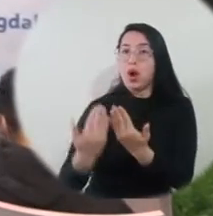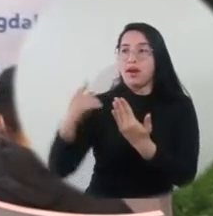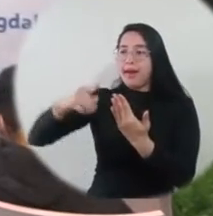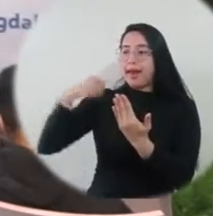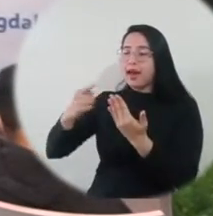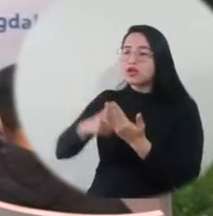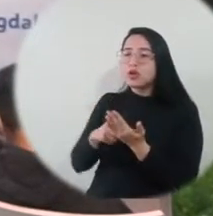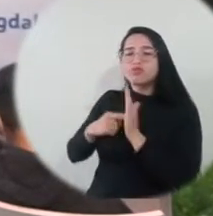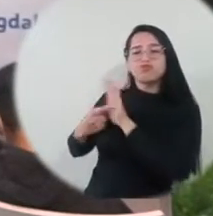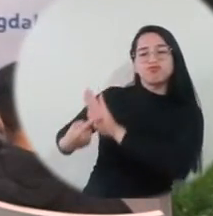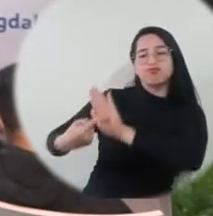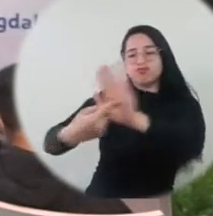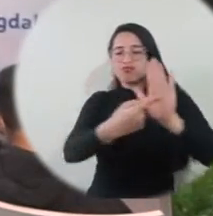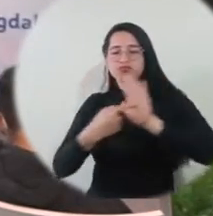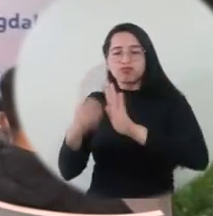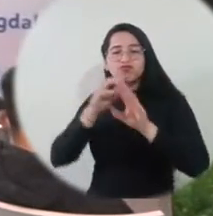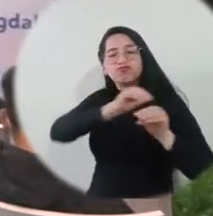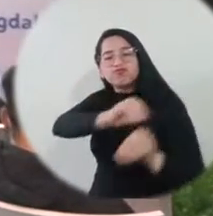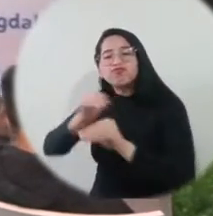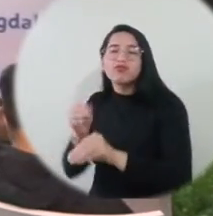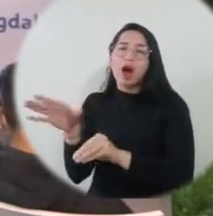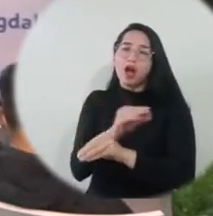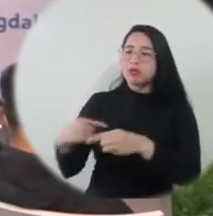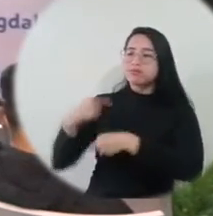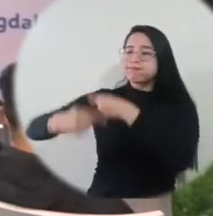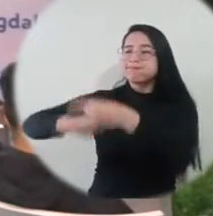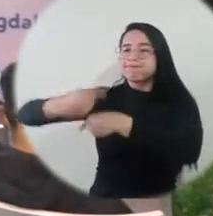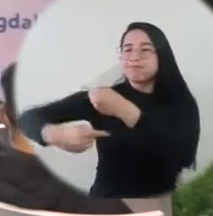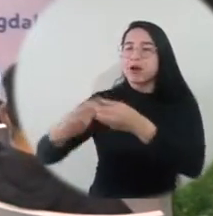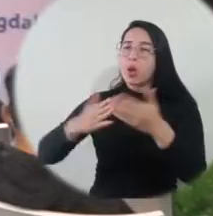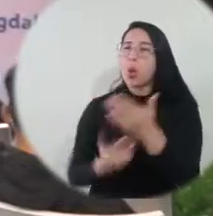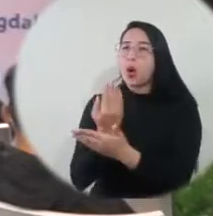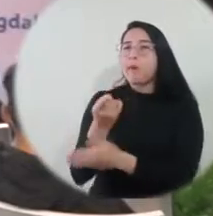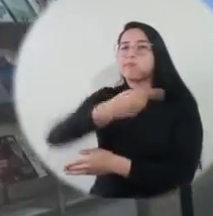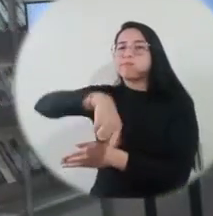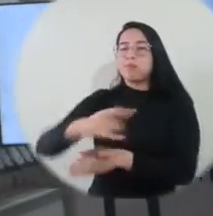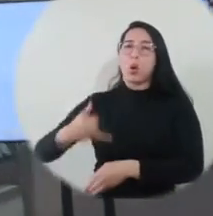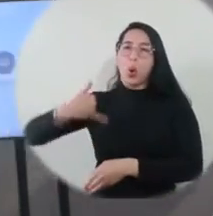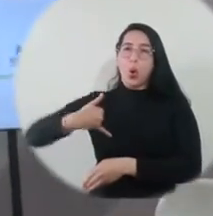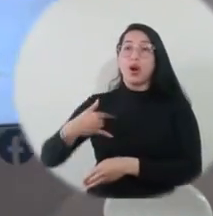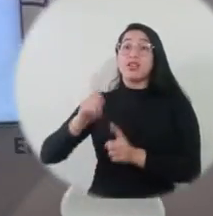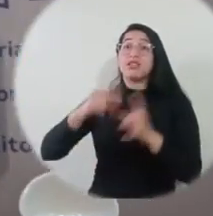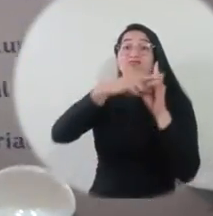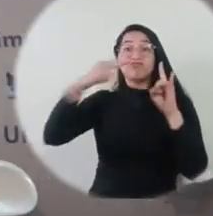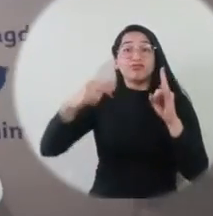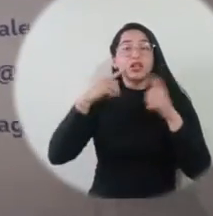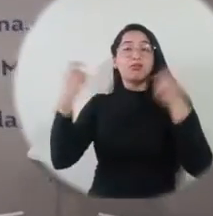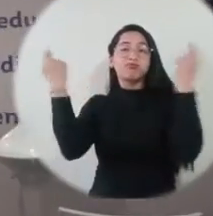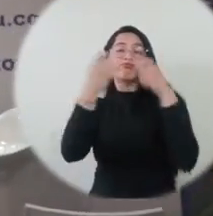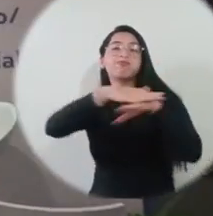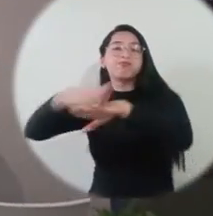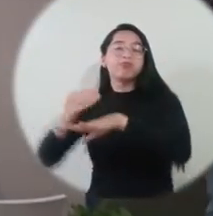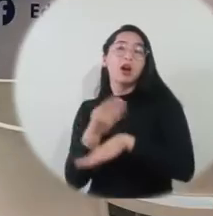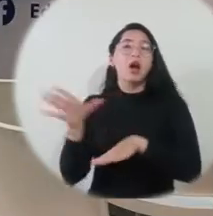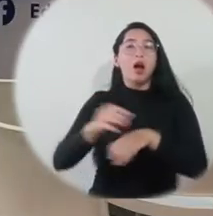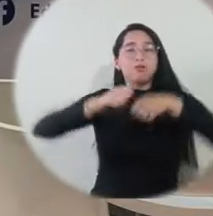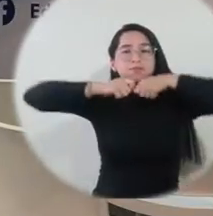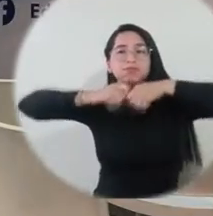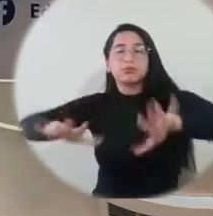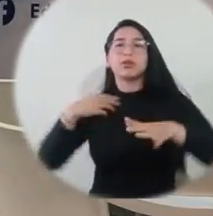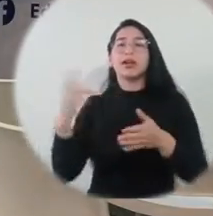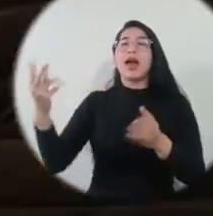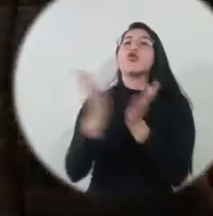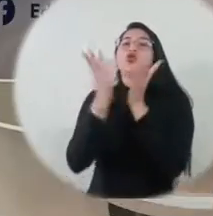acercar la literatura en diferente formato y de diferentes formas a la nueva generación. De esta manera, Unimagdalena promueve la divulgación de